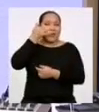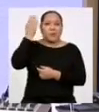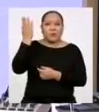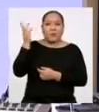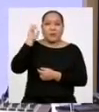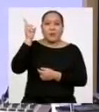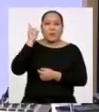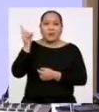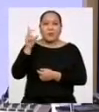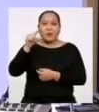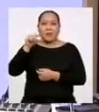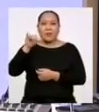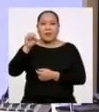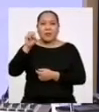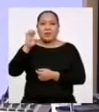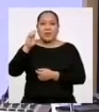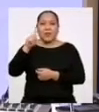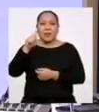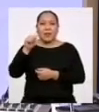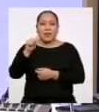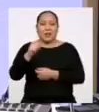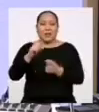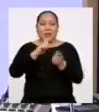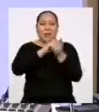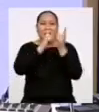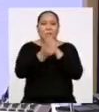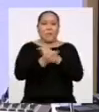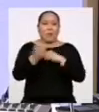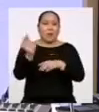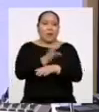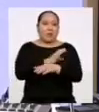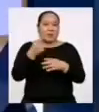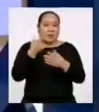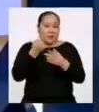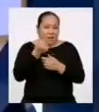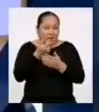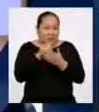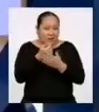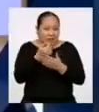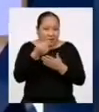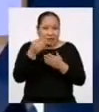profesora Gisela César, voy a cambiar de canción porque ya se está terminando.